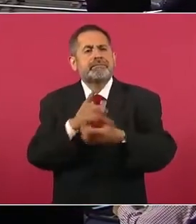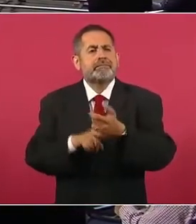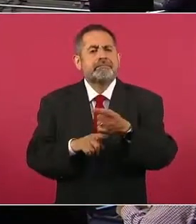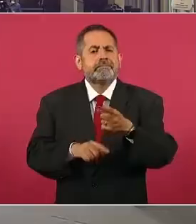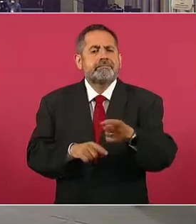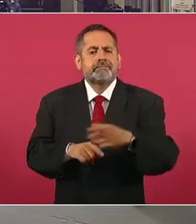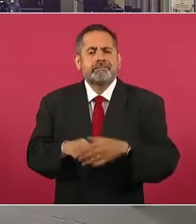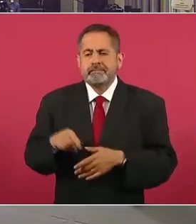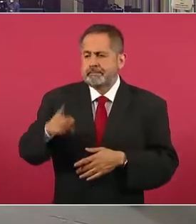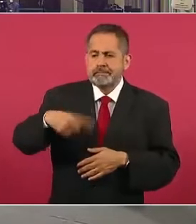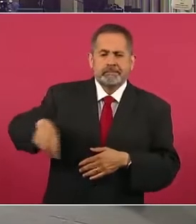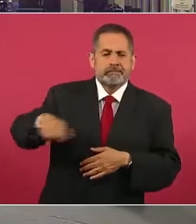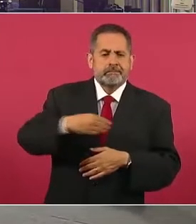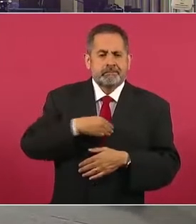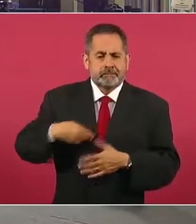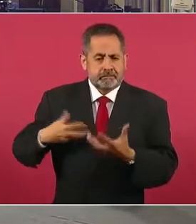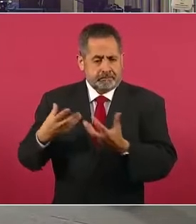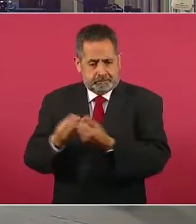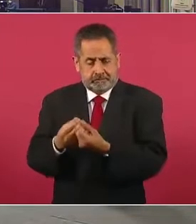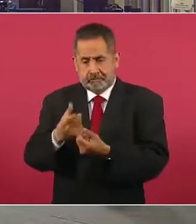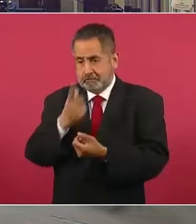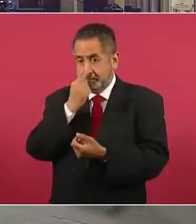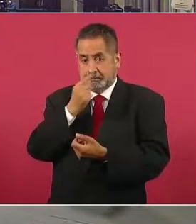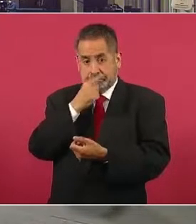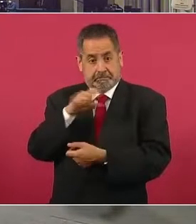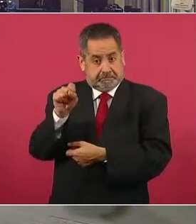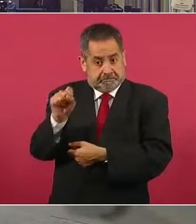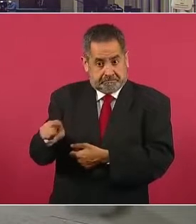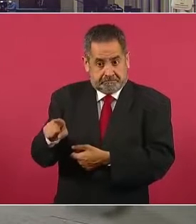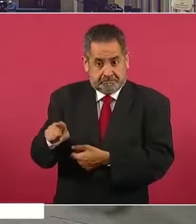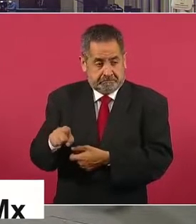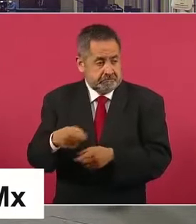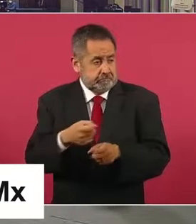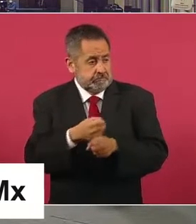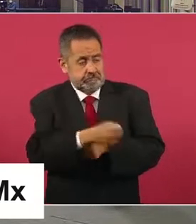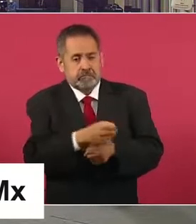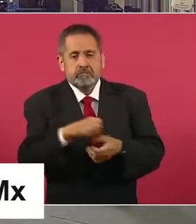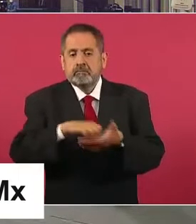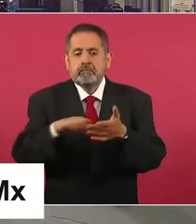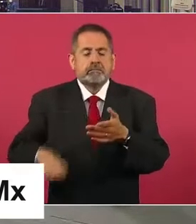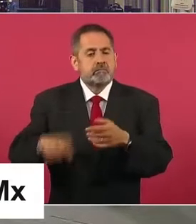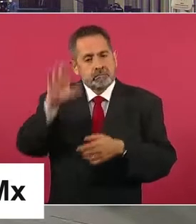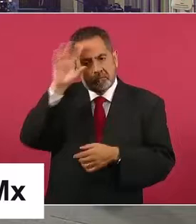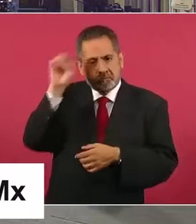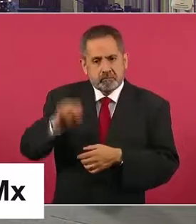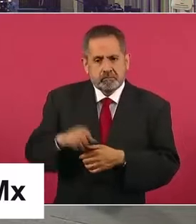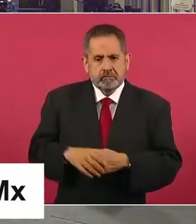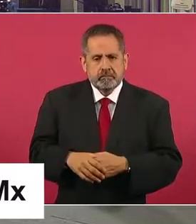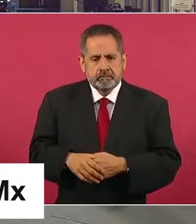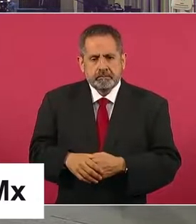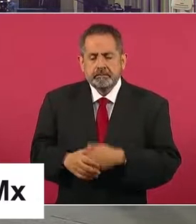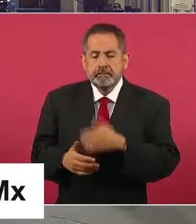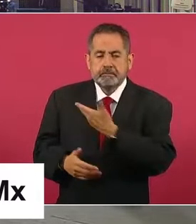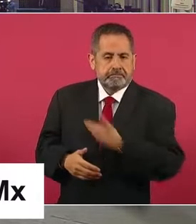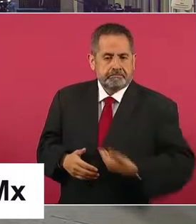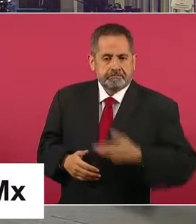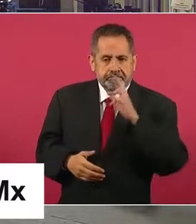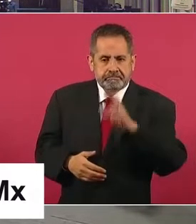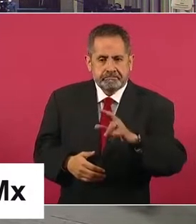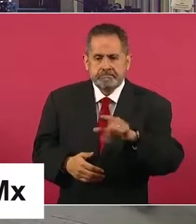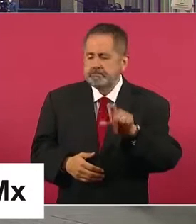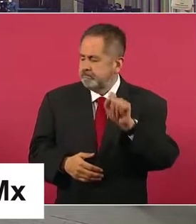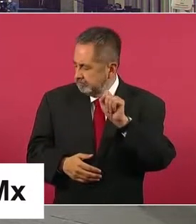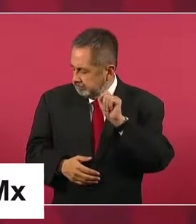integrantes de algún cuerpo de seguridad, en este caso lo que sucedió en Morelos? Lo mismo, lo mismo.